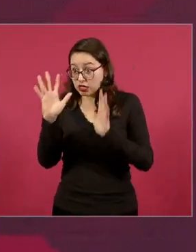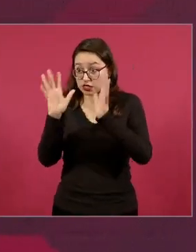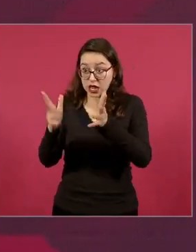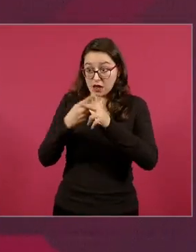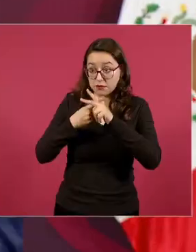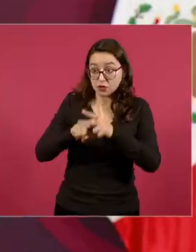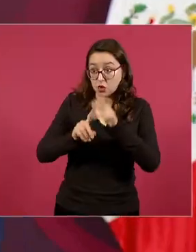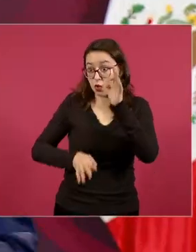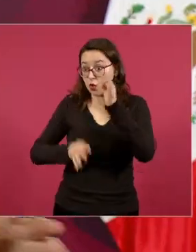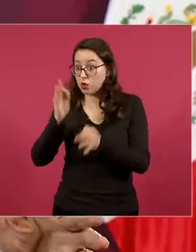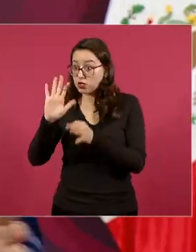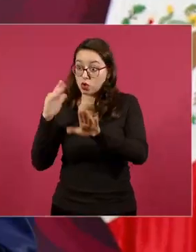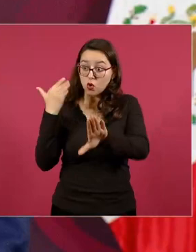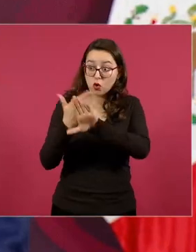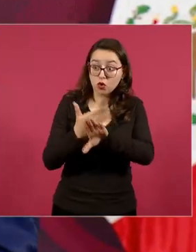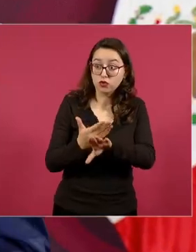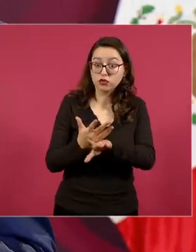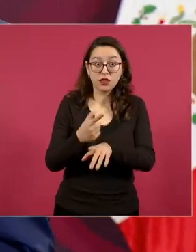son